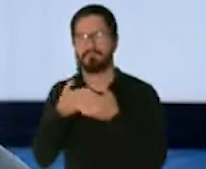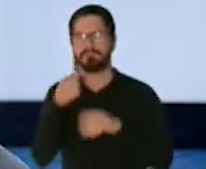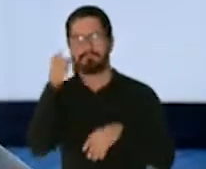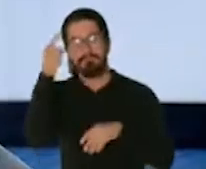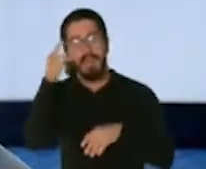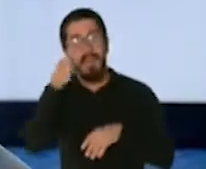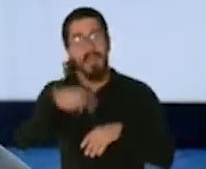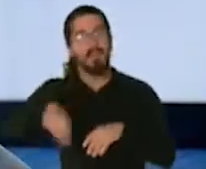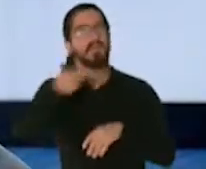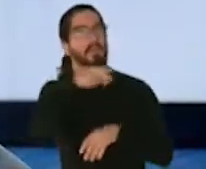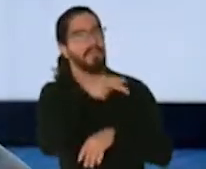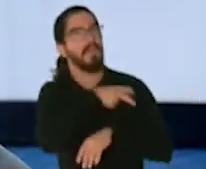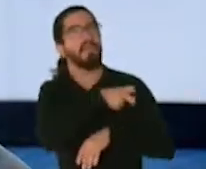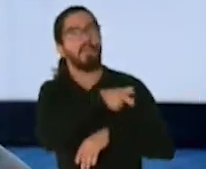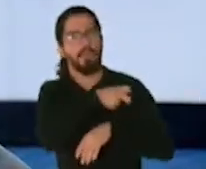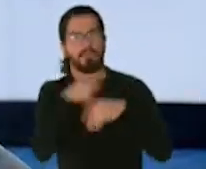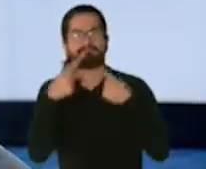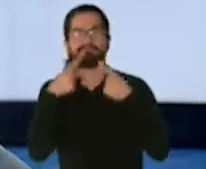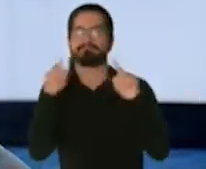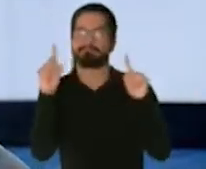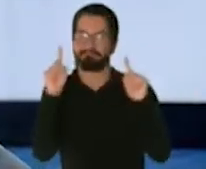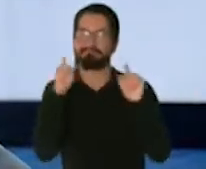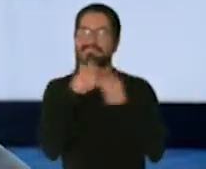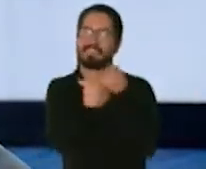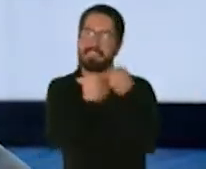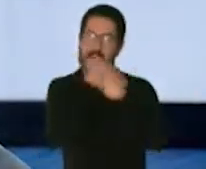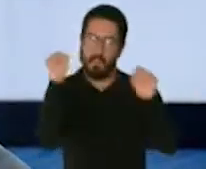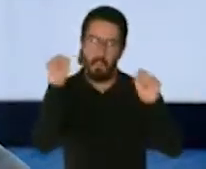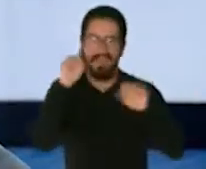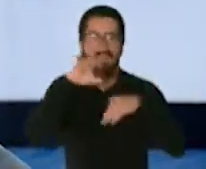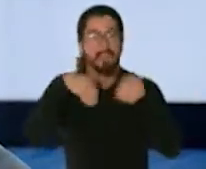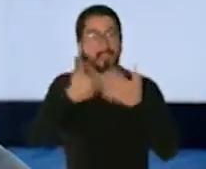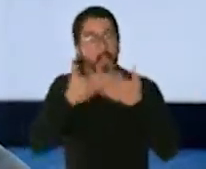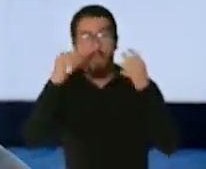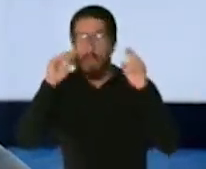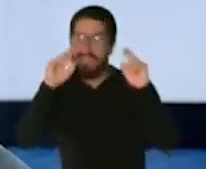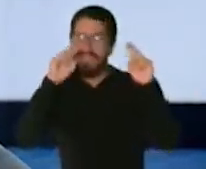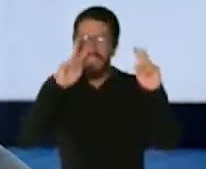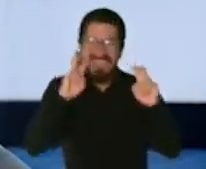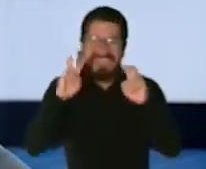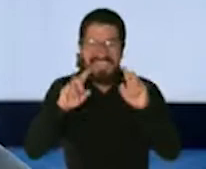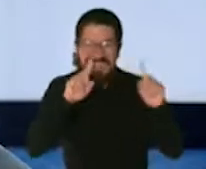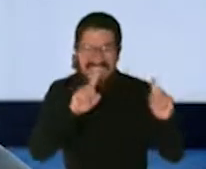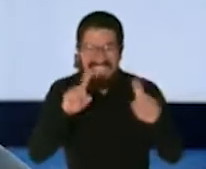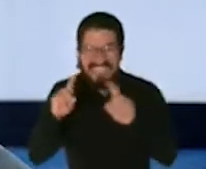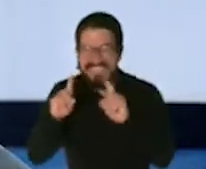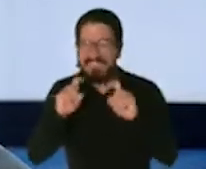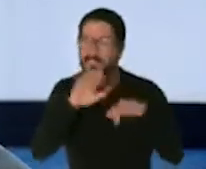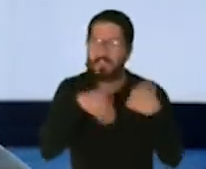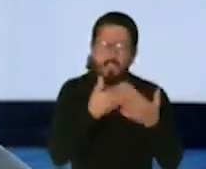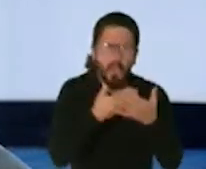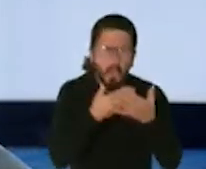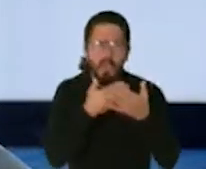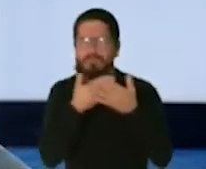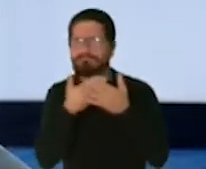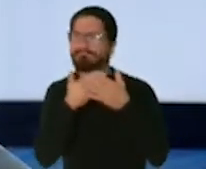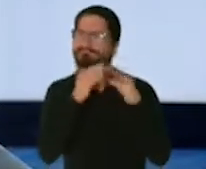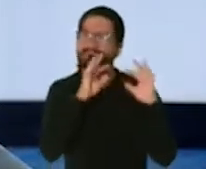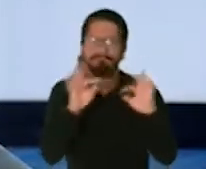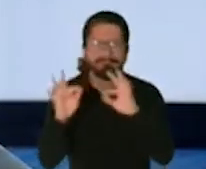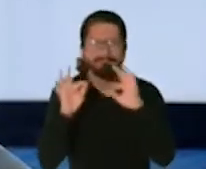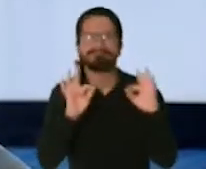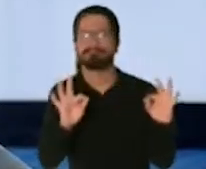sea segura. Se han hecho todas las pruebas necesarias para asegurarse que las vacunas, las vacunas, porque es más de una,